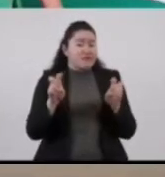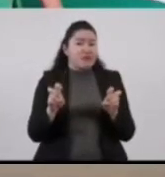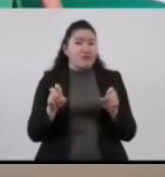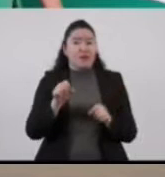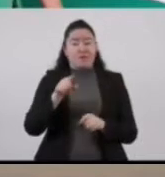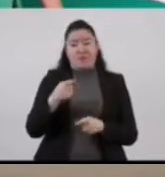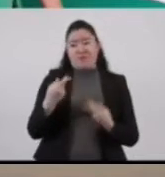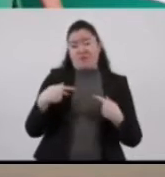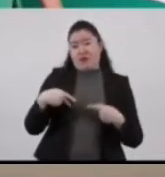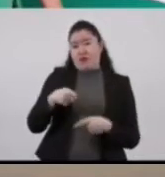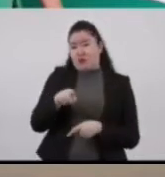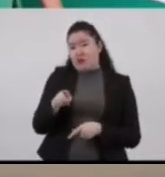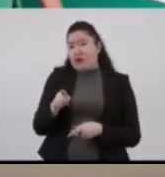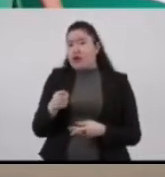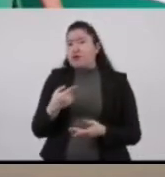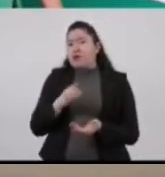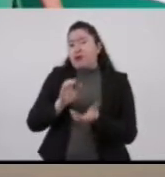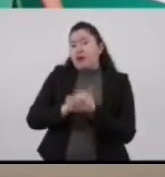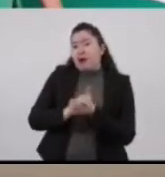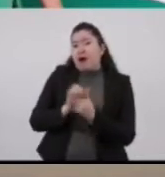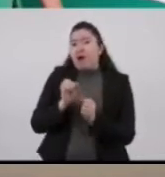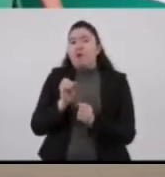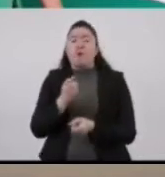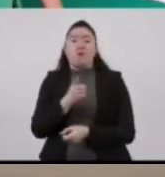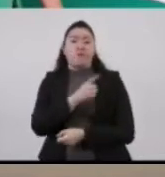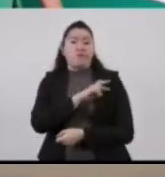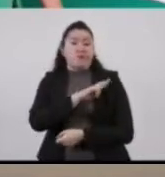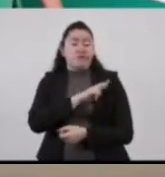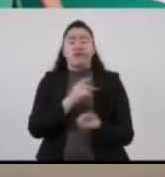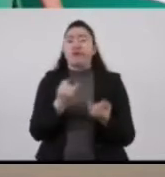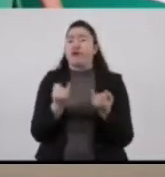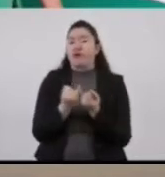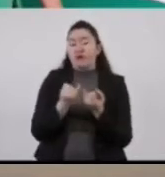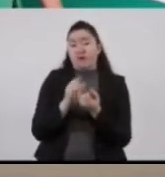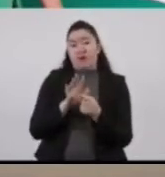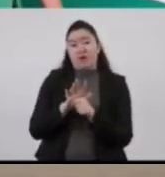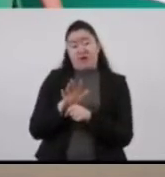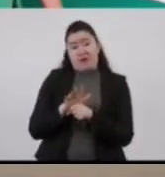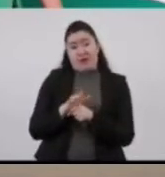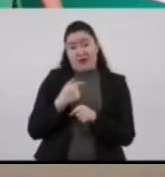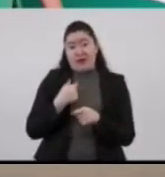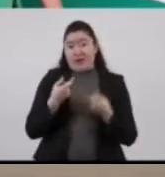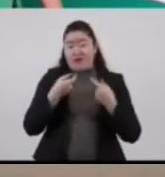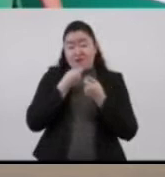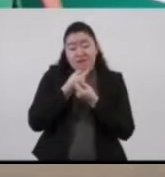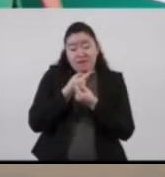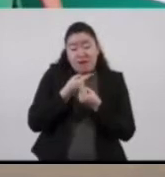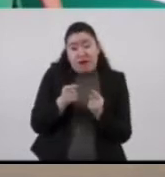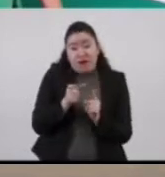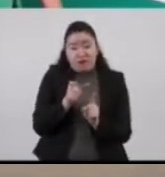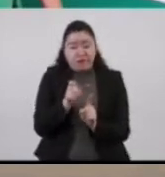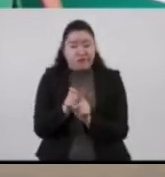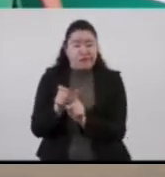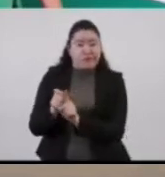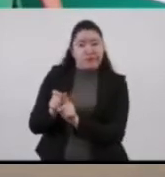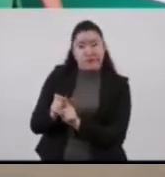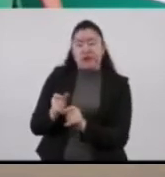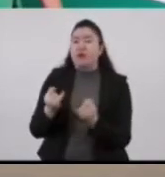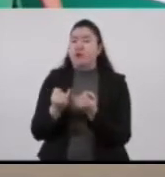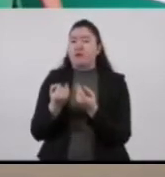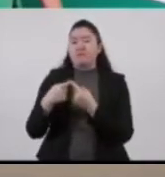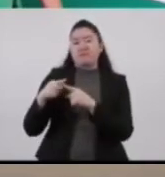al estado civil de las personas, como acciones de tutoría, guardia y custodia, entre otros procedimientos de tipo